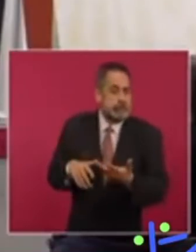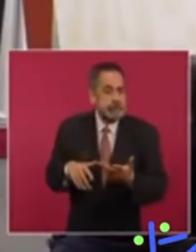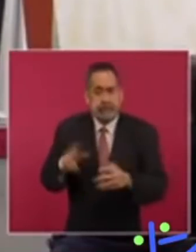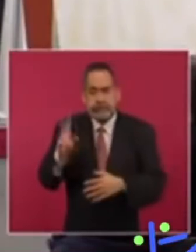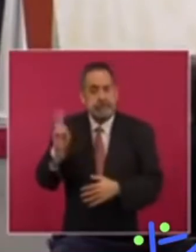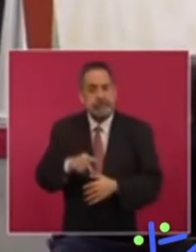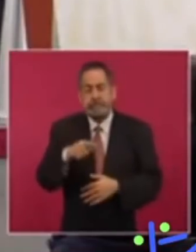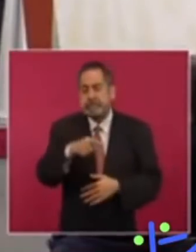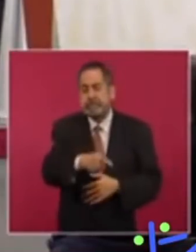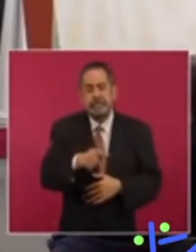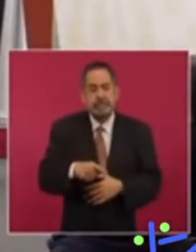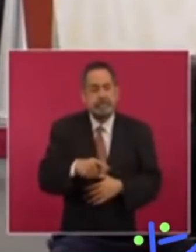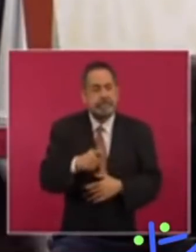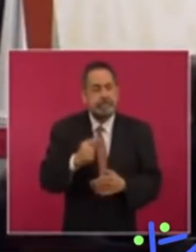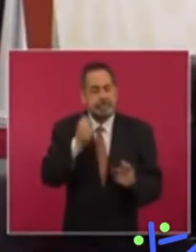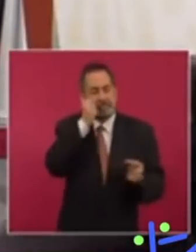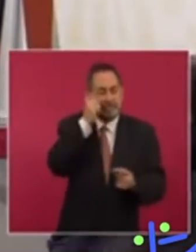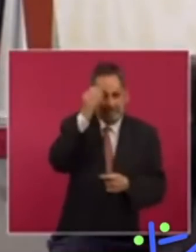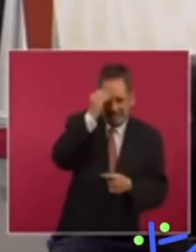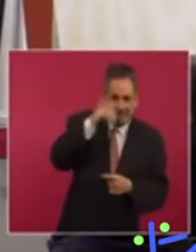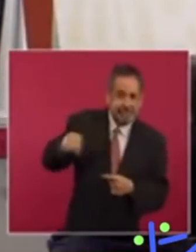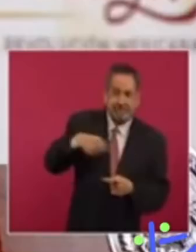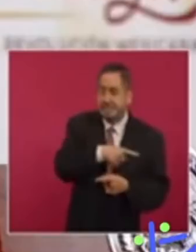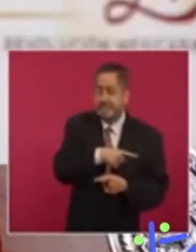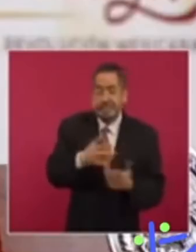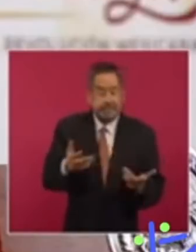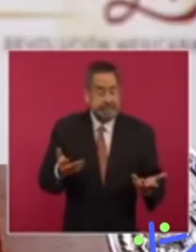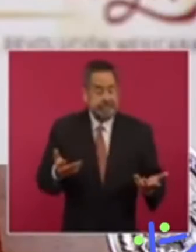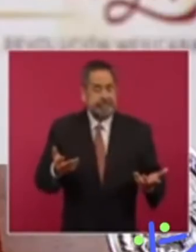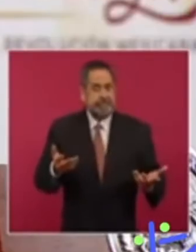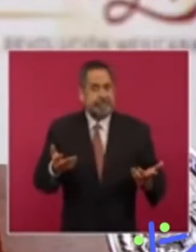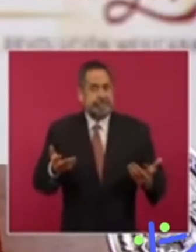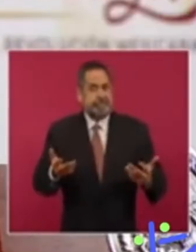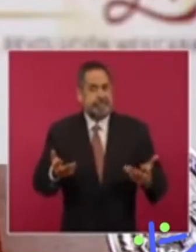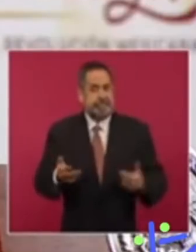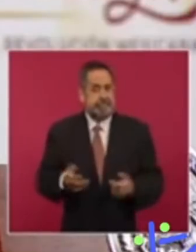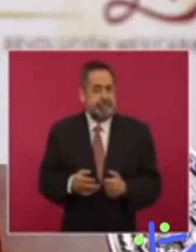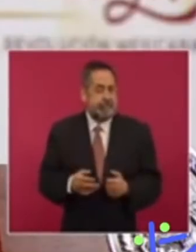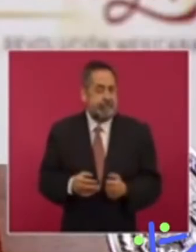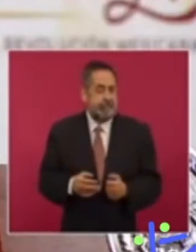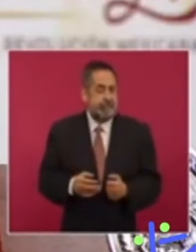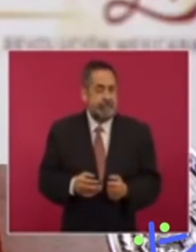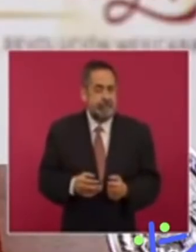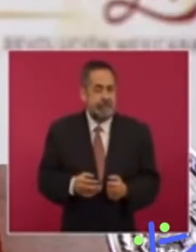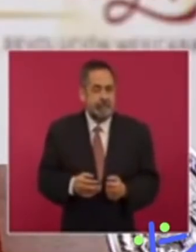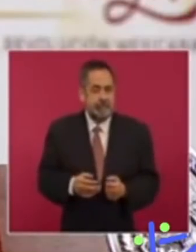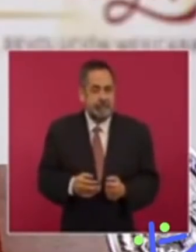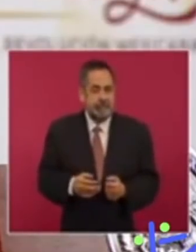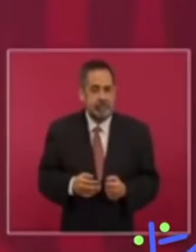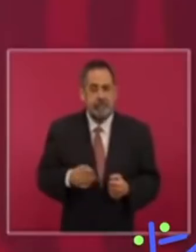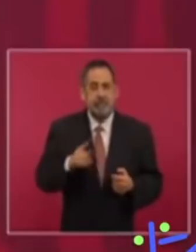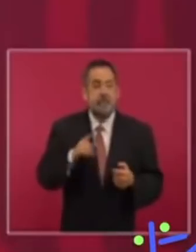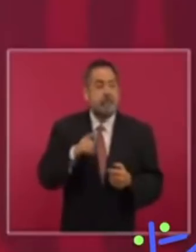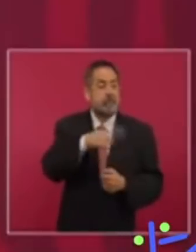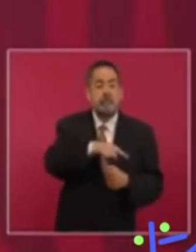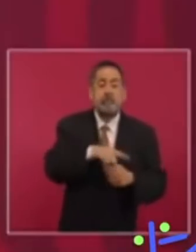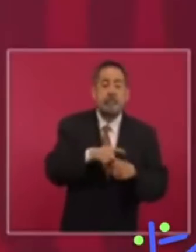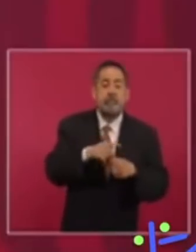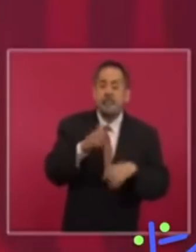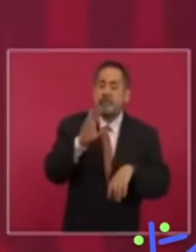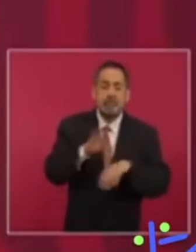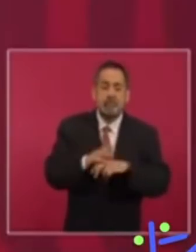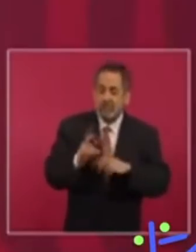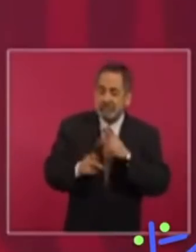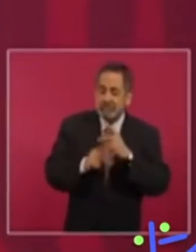el rescate a los que más tienen, el rescate a los bancos, el que se pida dinero al fondo monetario que al